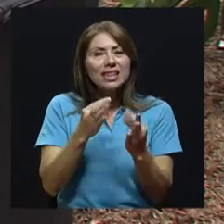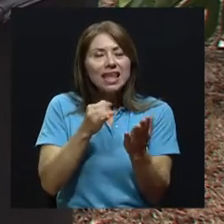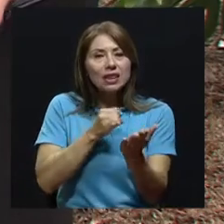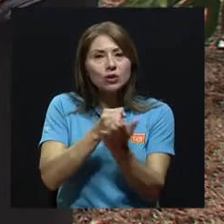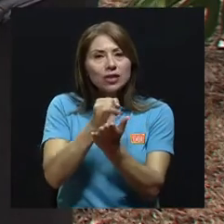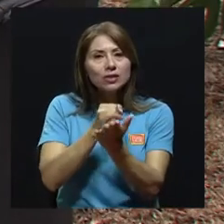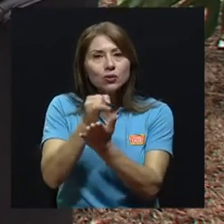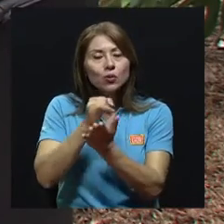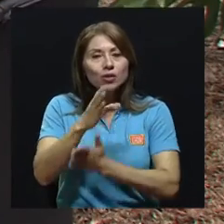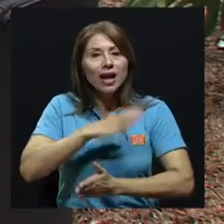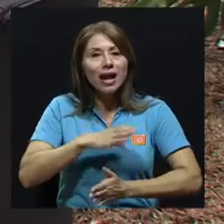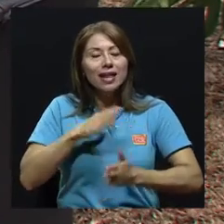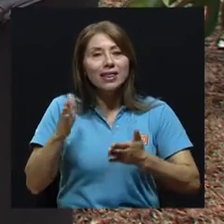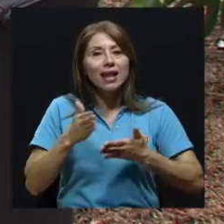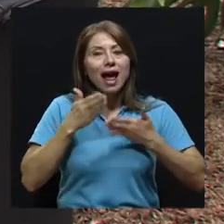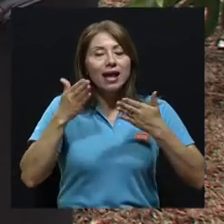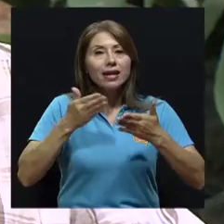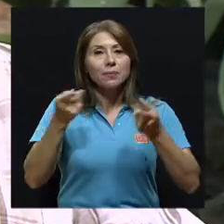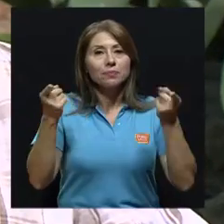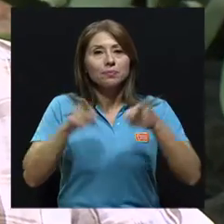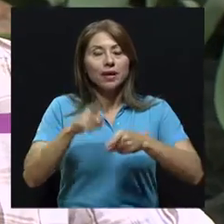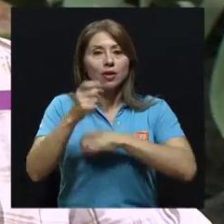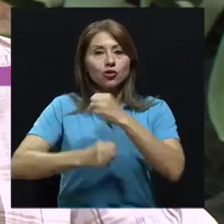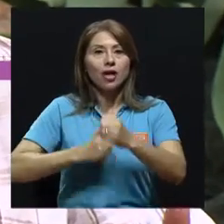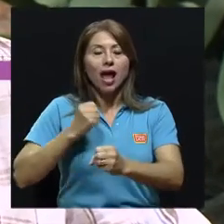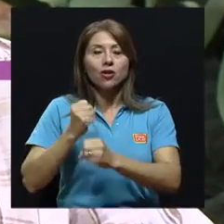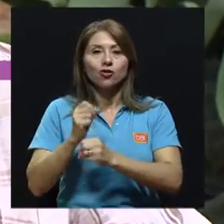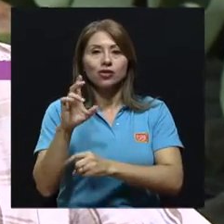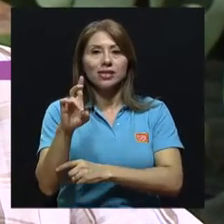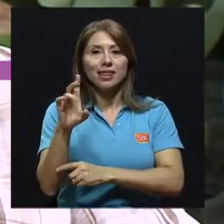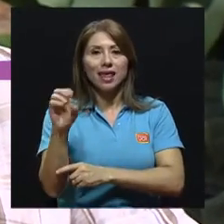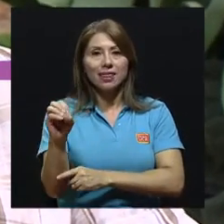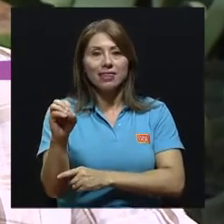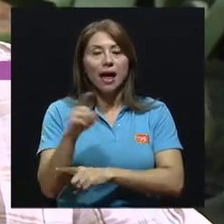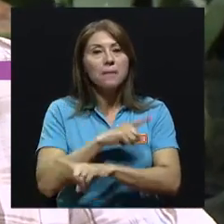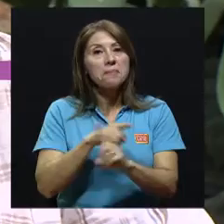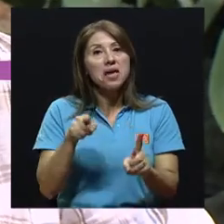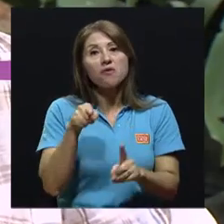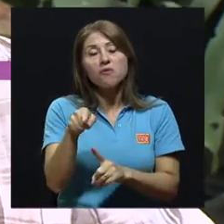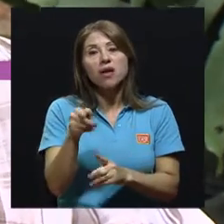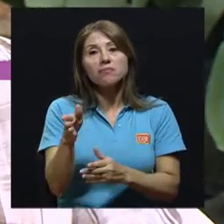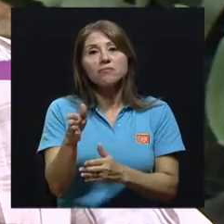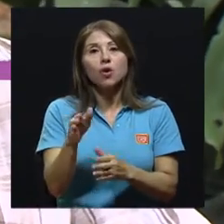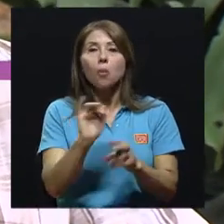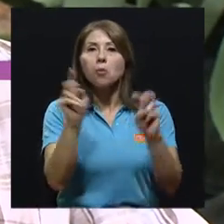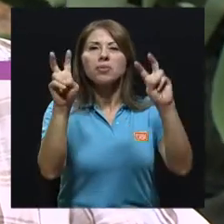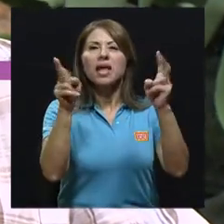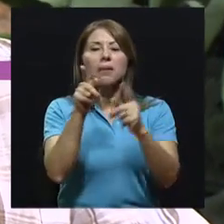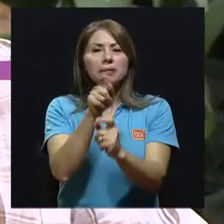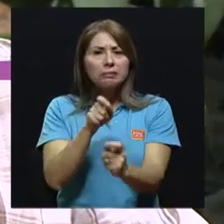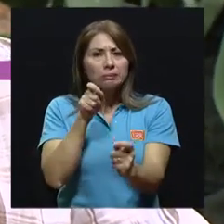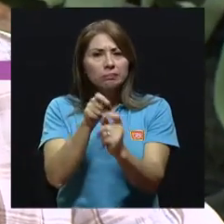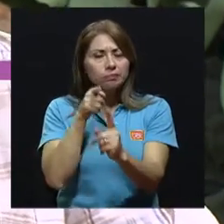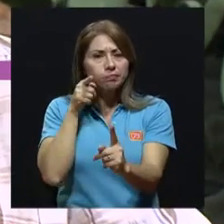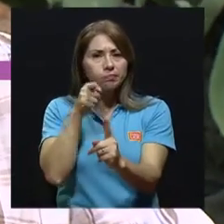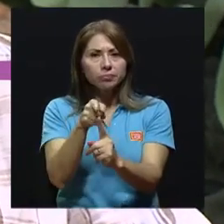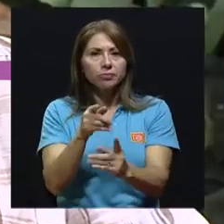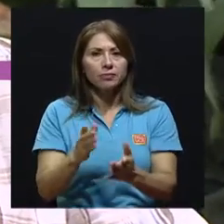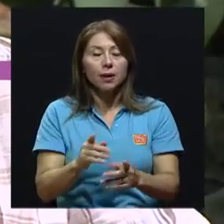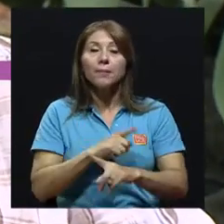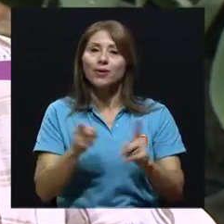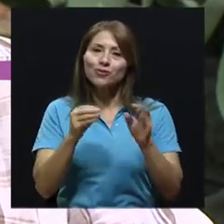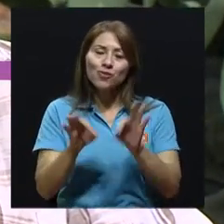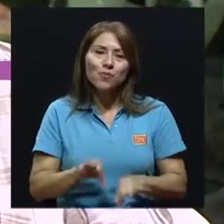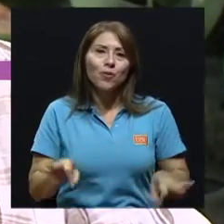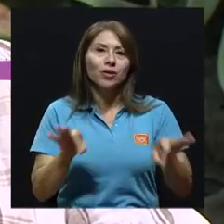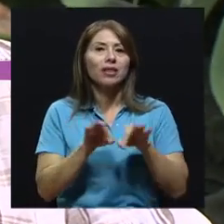intentos, por decirlo así, se dieron en los años 70, pero fueron mediciones muy puntuales, como en cualquier tema ambiental. La constancia